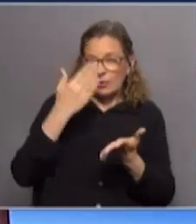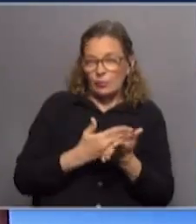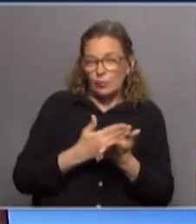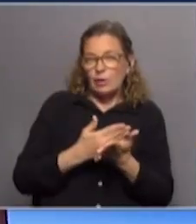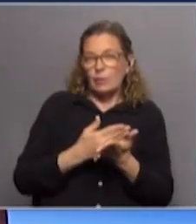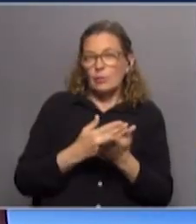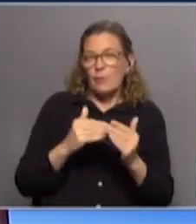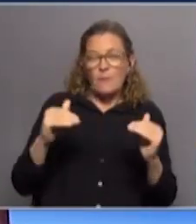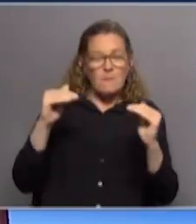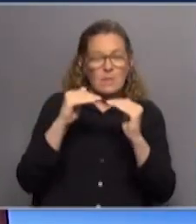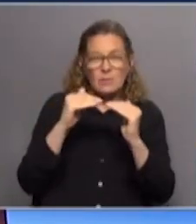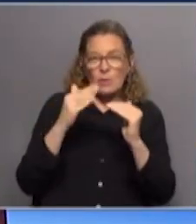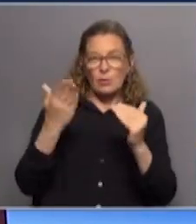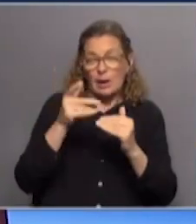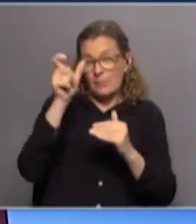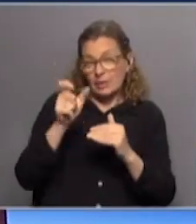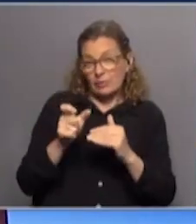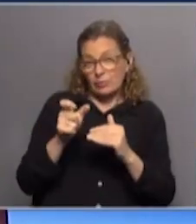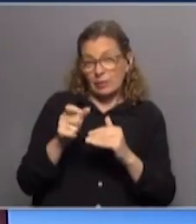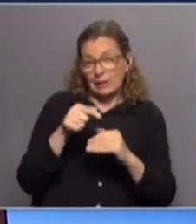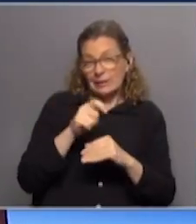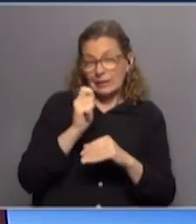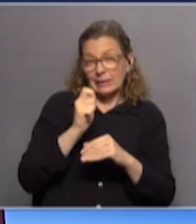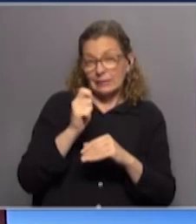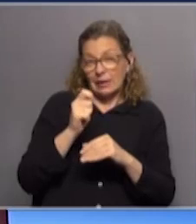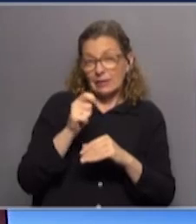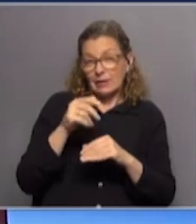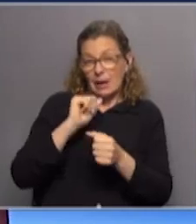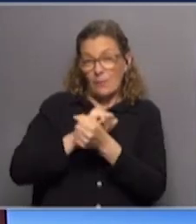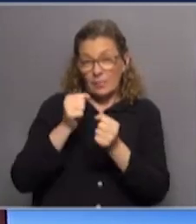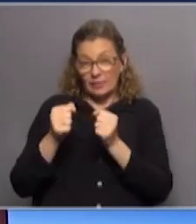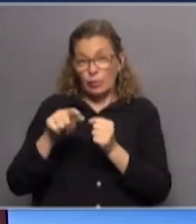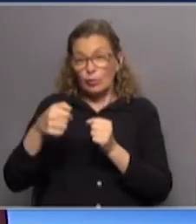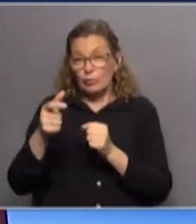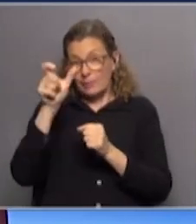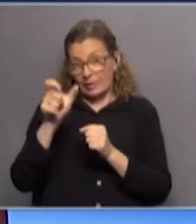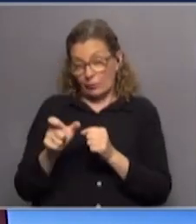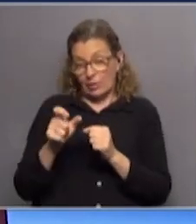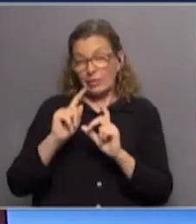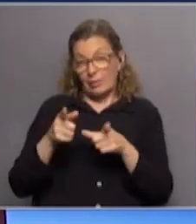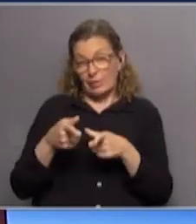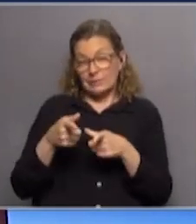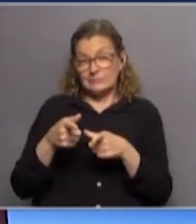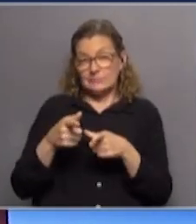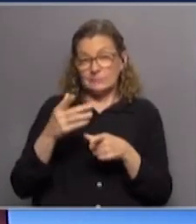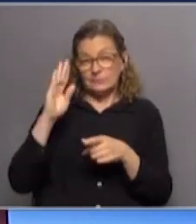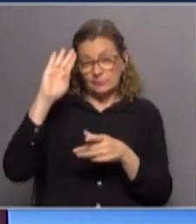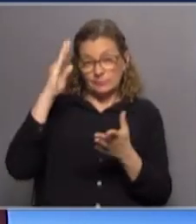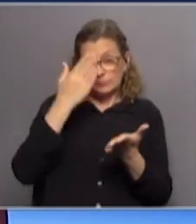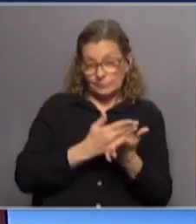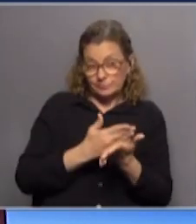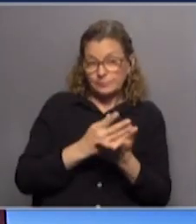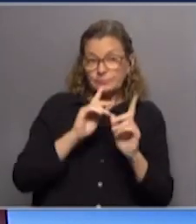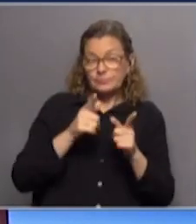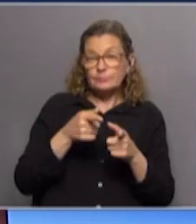estuvieran en mismas condiciones las personas, bueno, quienes están hoy en el Domingo Arena con otros actores relevantes del periodo de la dictadura cívico